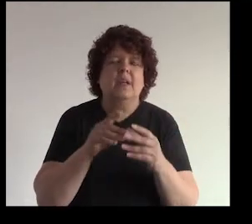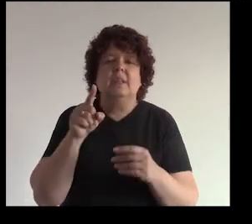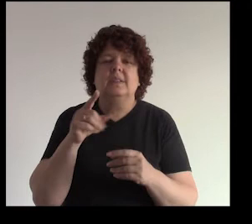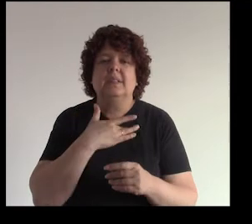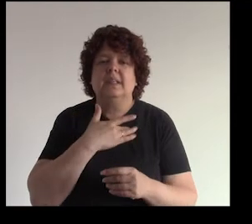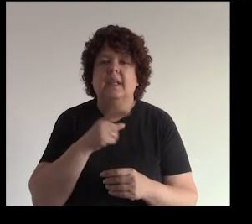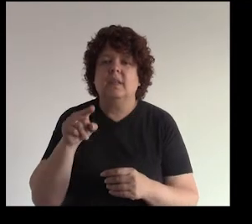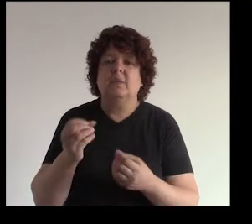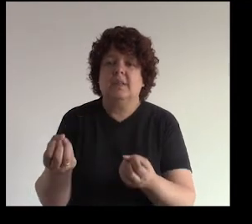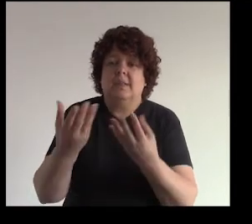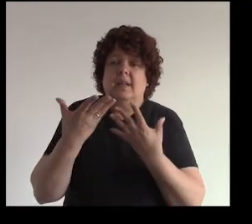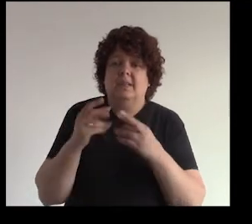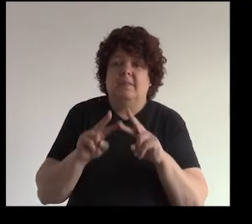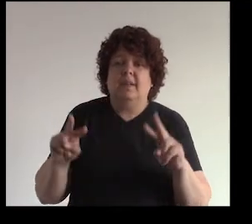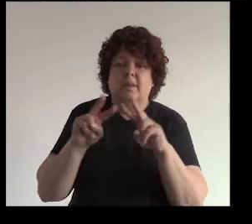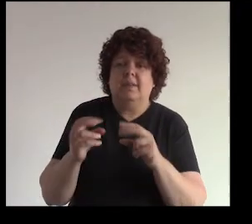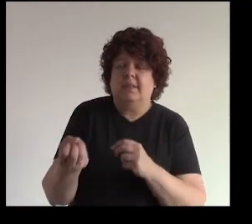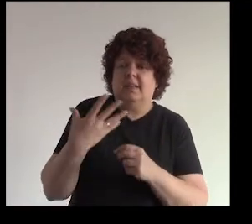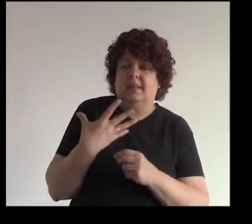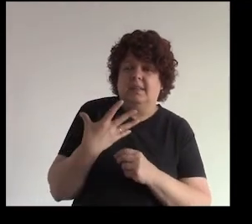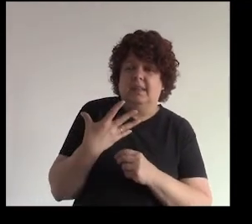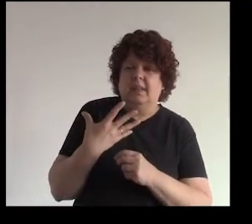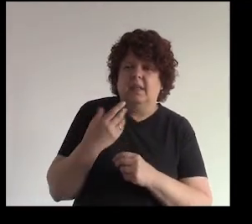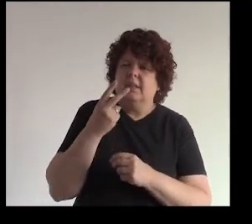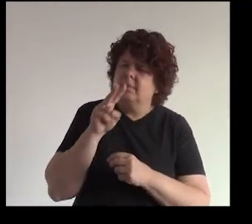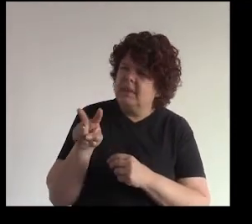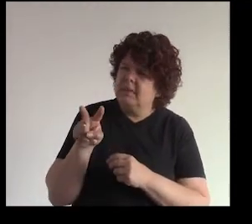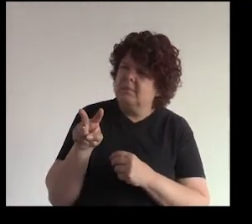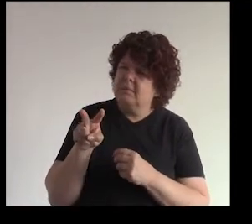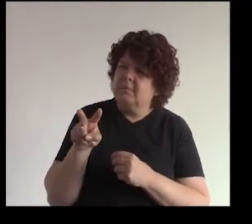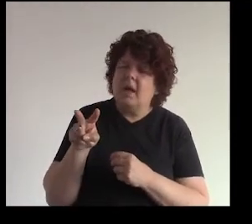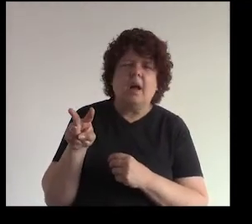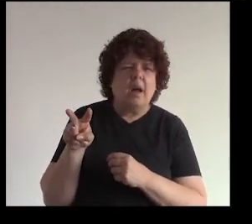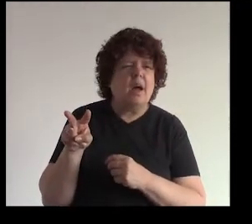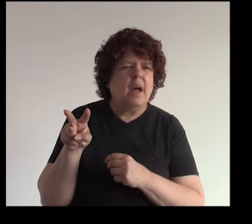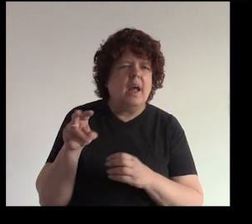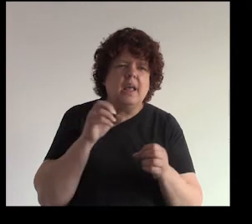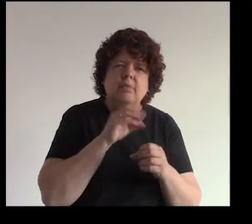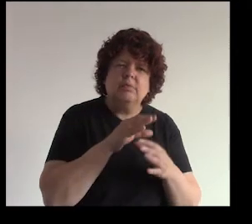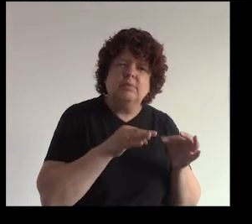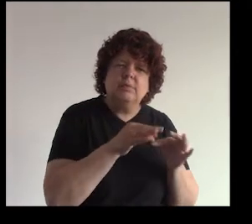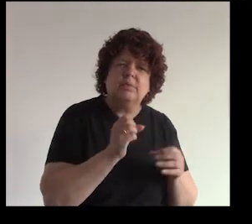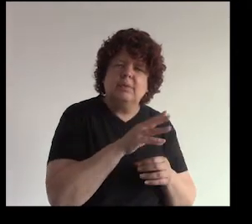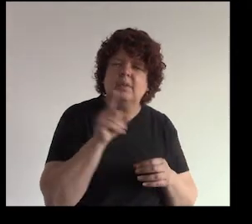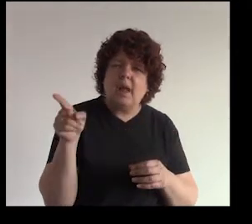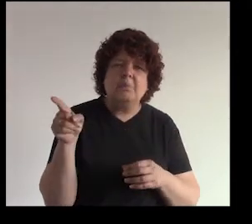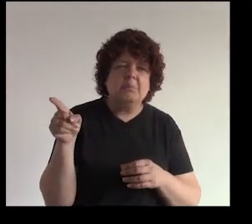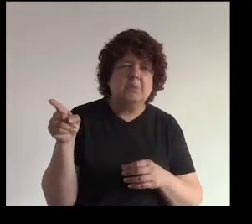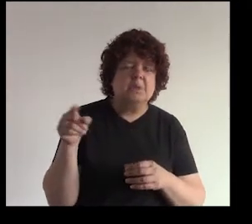perciben que tú les estás entregando valor algo valioso te miran de otra forma te consideran ¿bien?